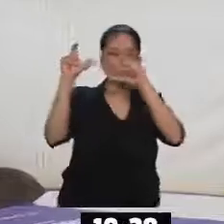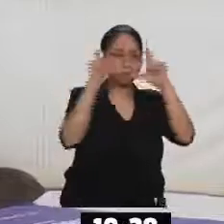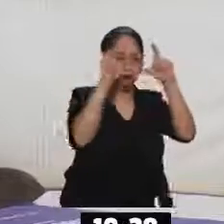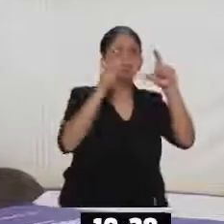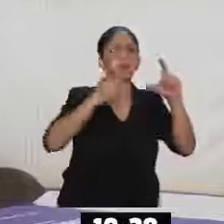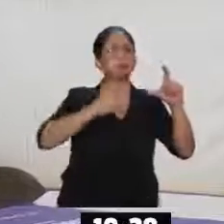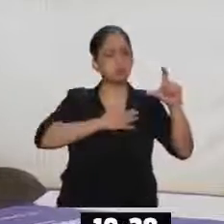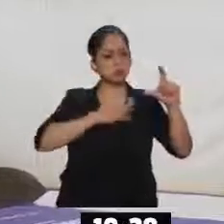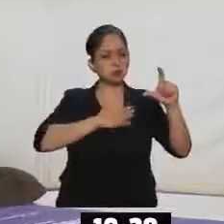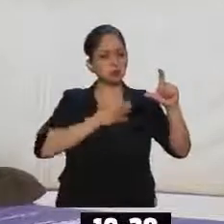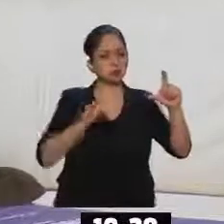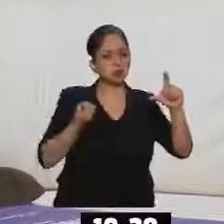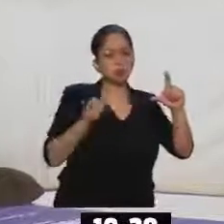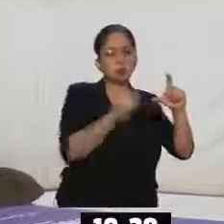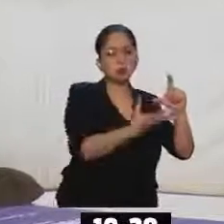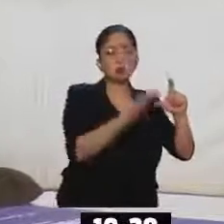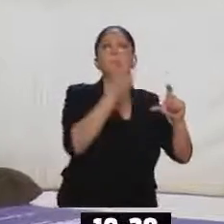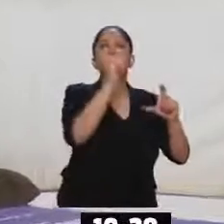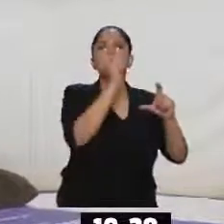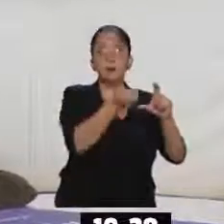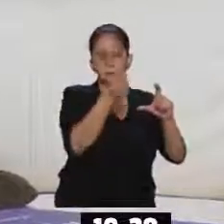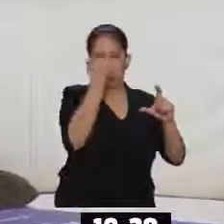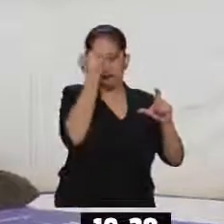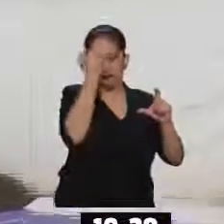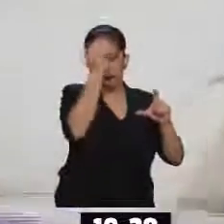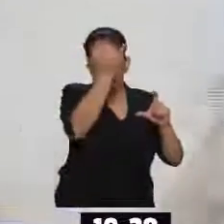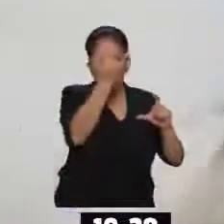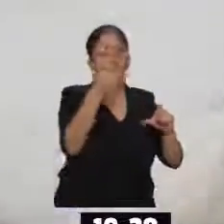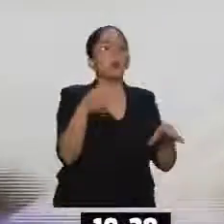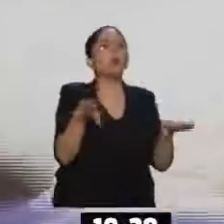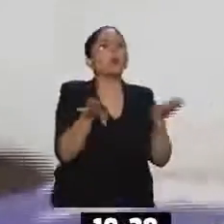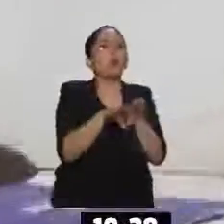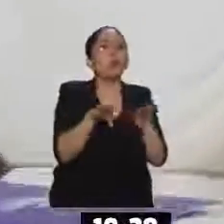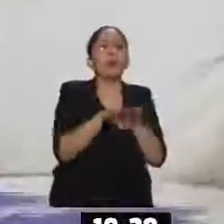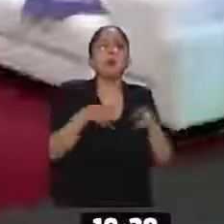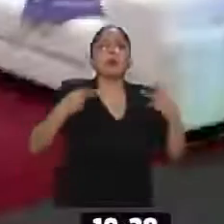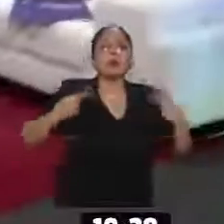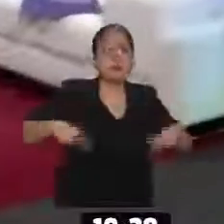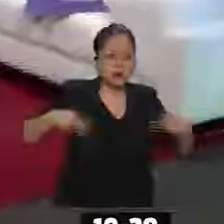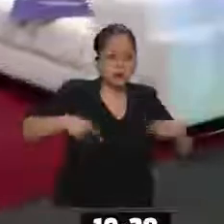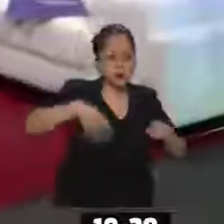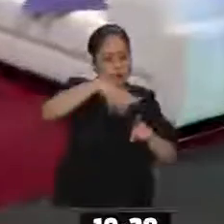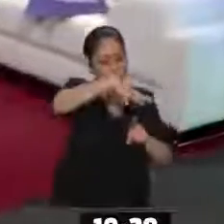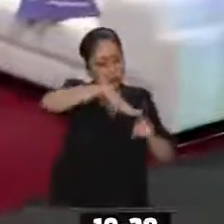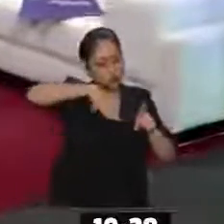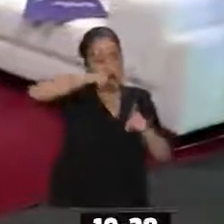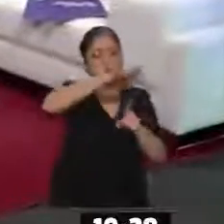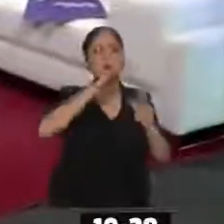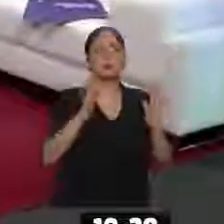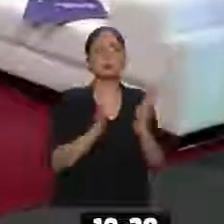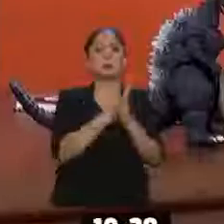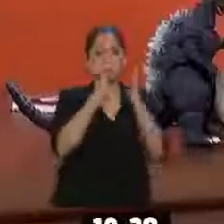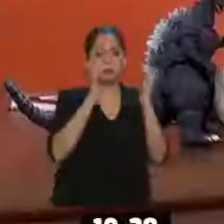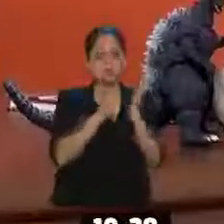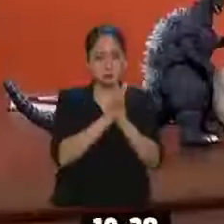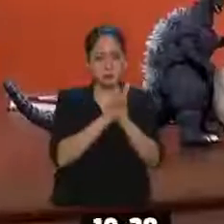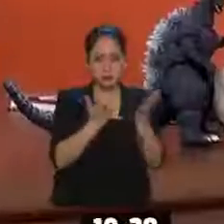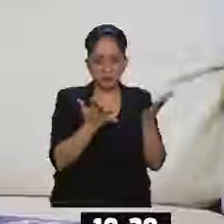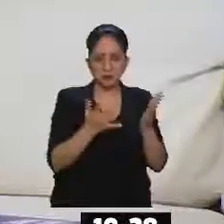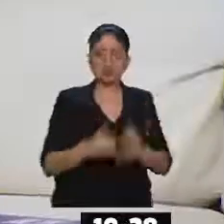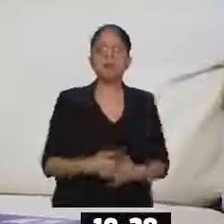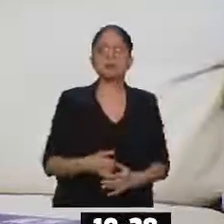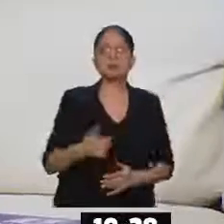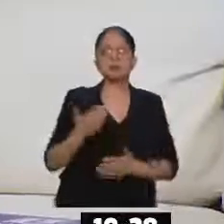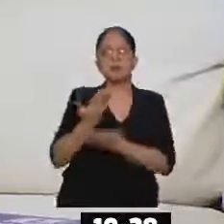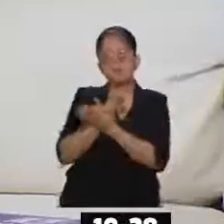propusimos el tema. Y el tema es la participación ciudadana. Ahí estamos. Ahí estamos. Híjoles. Hay que recomendárselo al Mauricio.